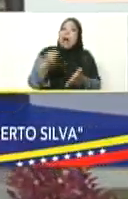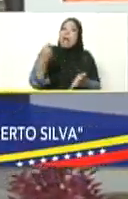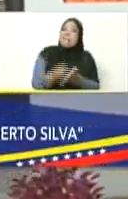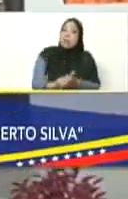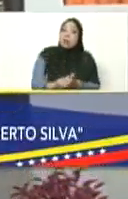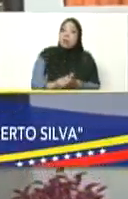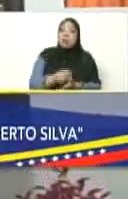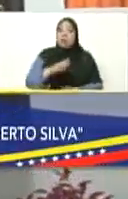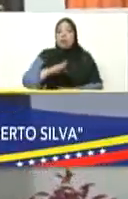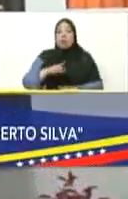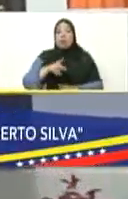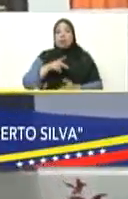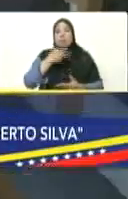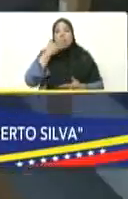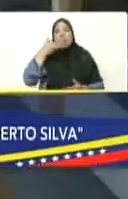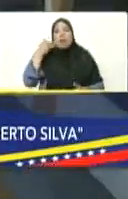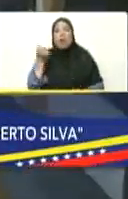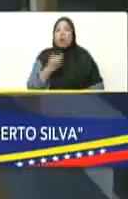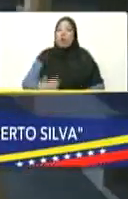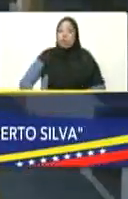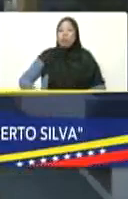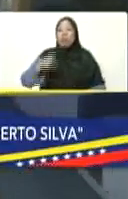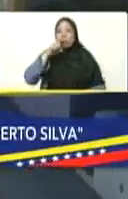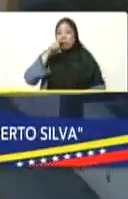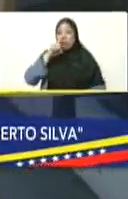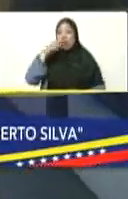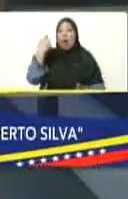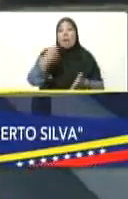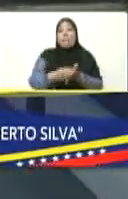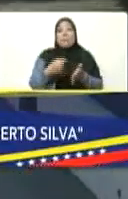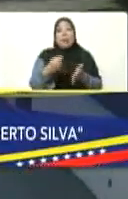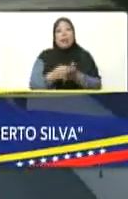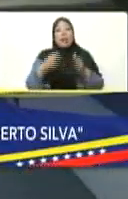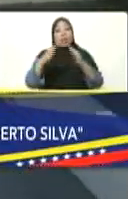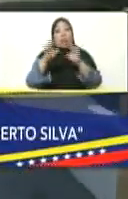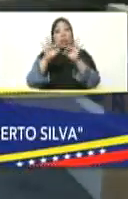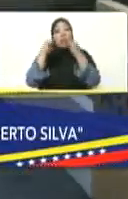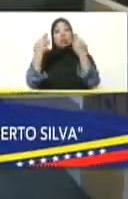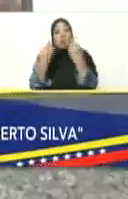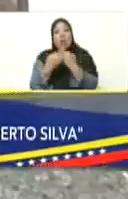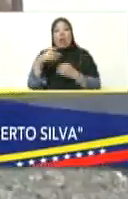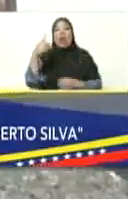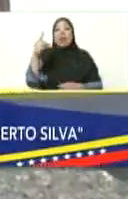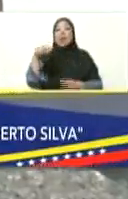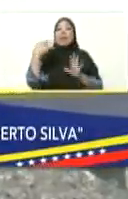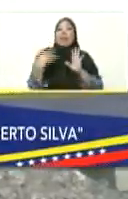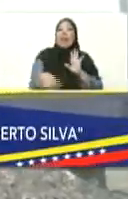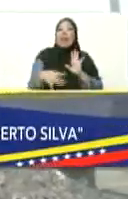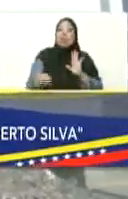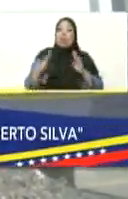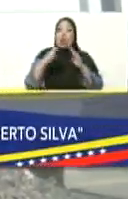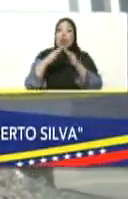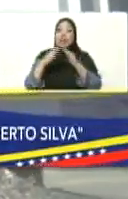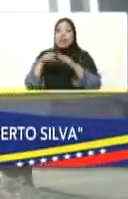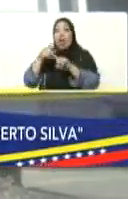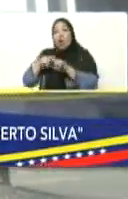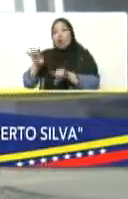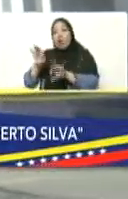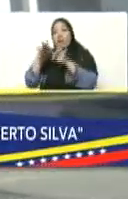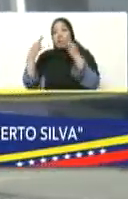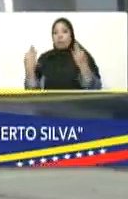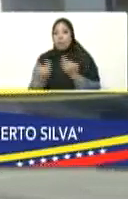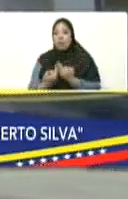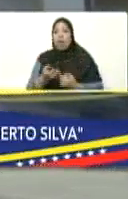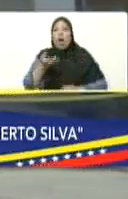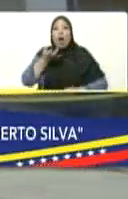cancelando las presidente muchas familias venezolanas también tendrán el derecho de optar por un techo digno un techo propio